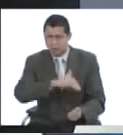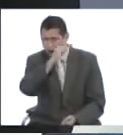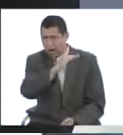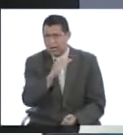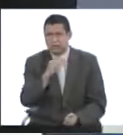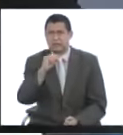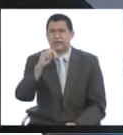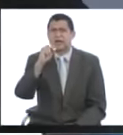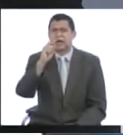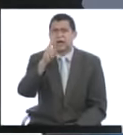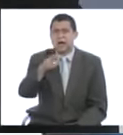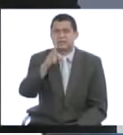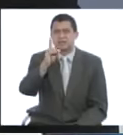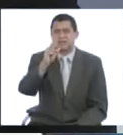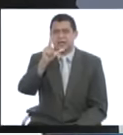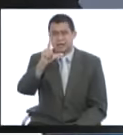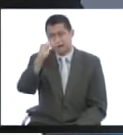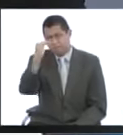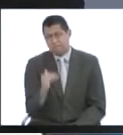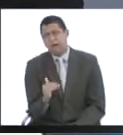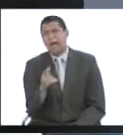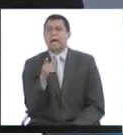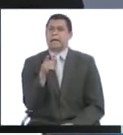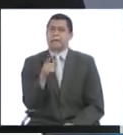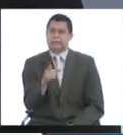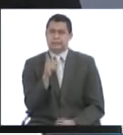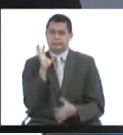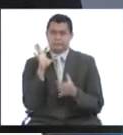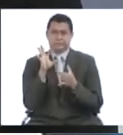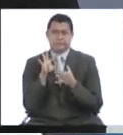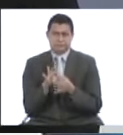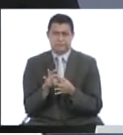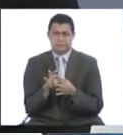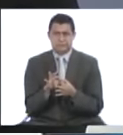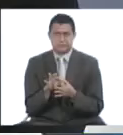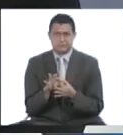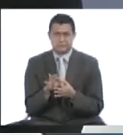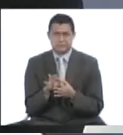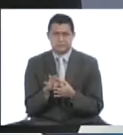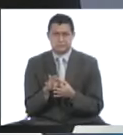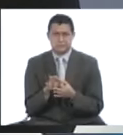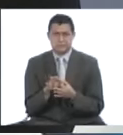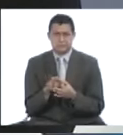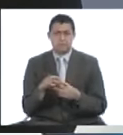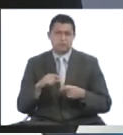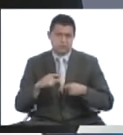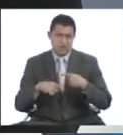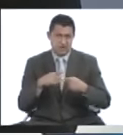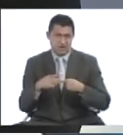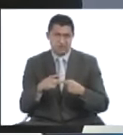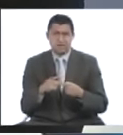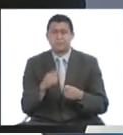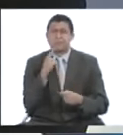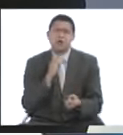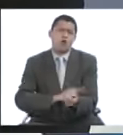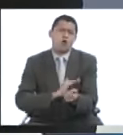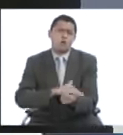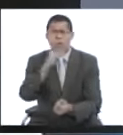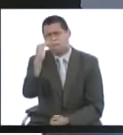altos y HDL bajo, es la que más se asocia con esto, y LDL, pequeño y densa, colesterol malo,